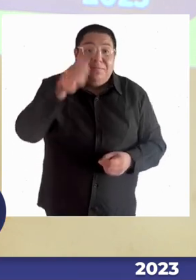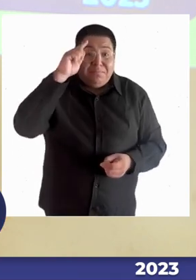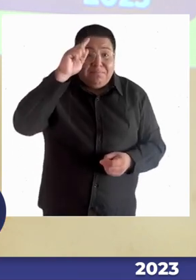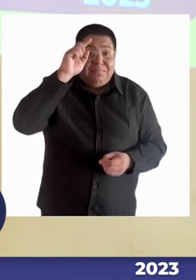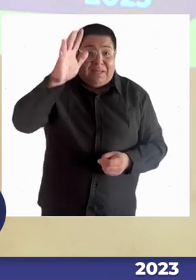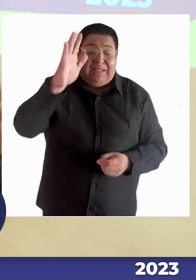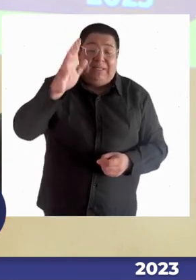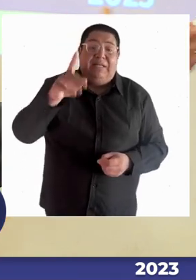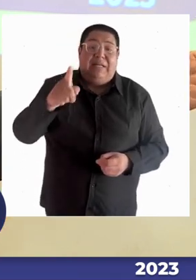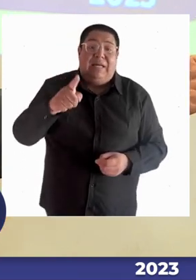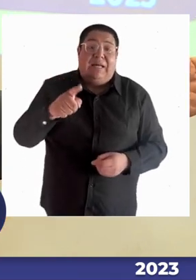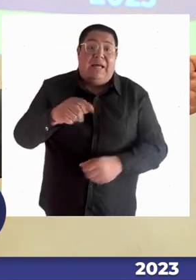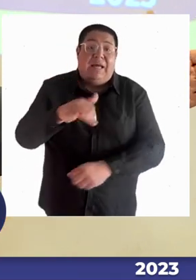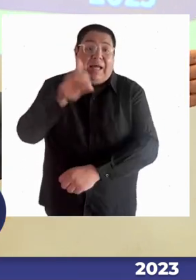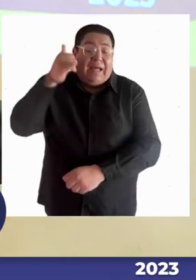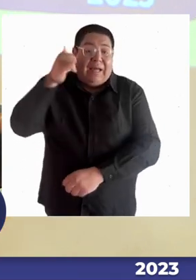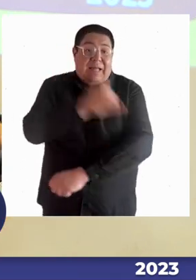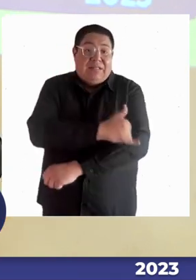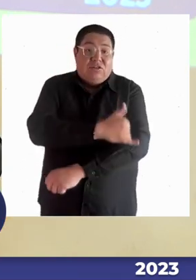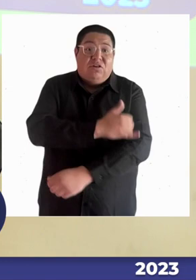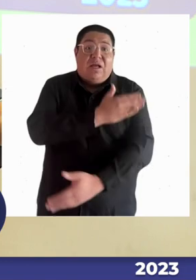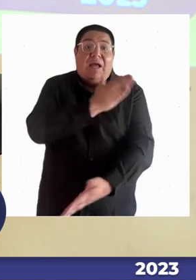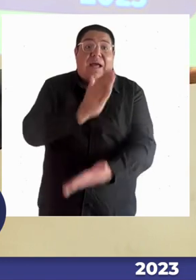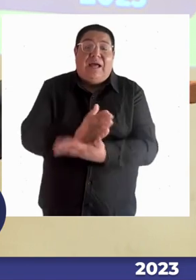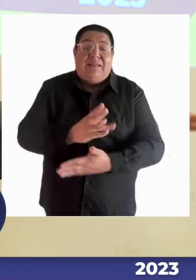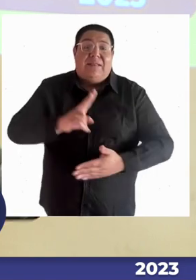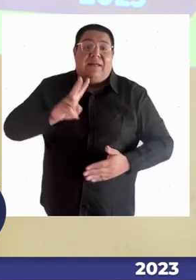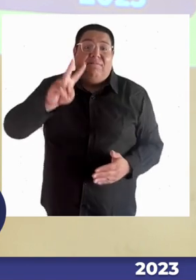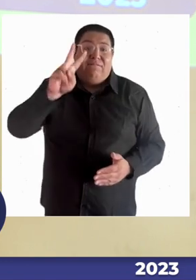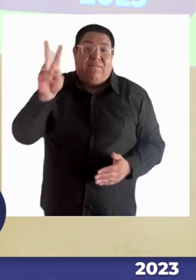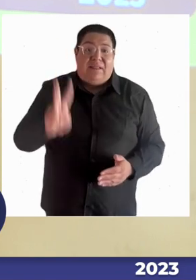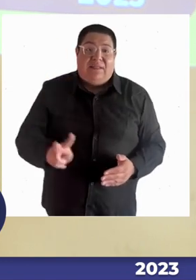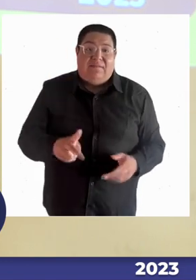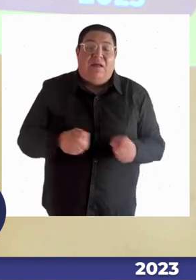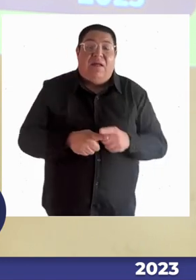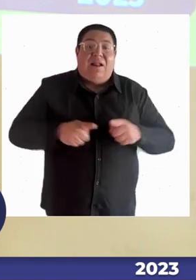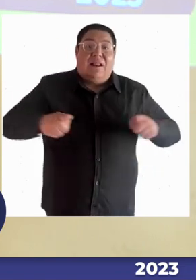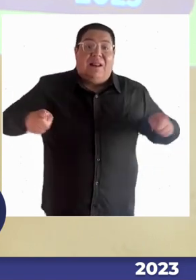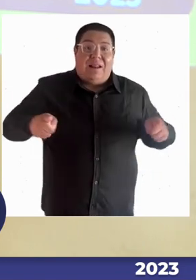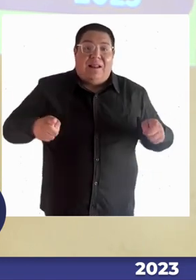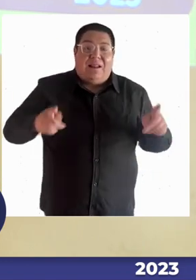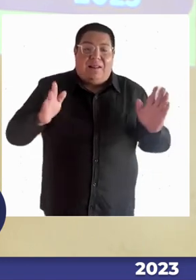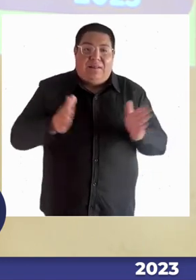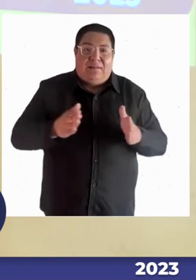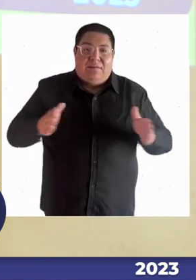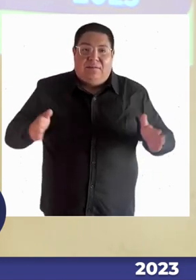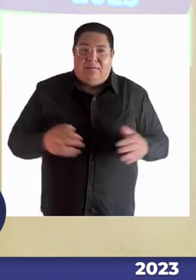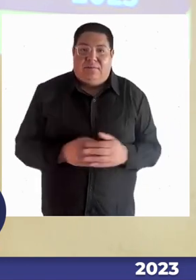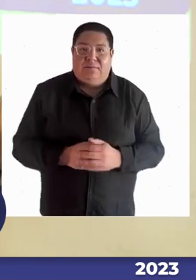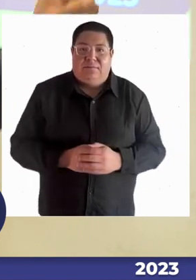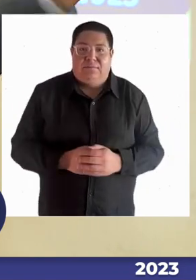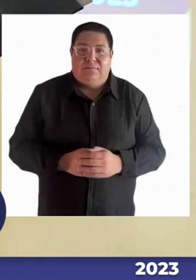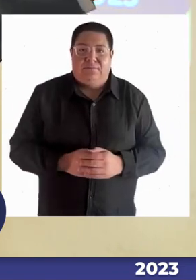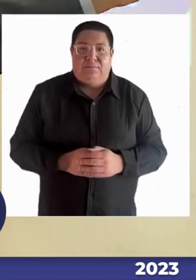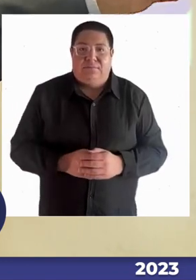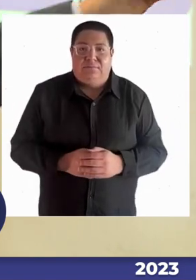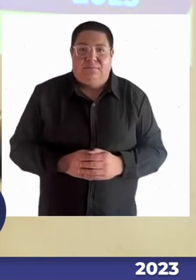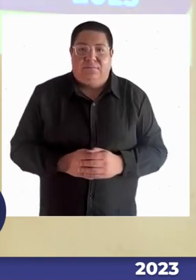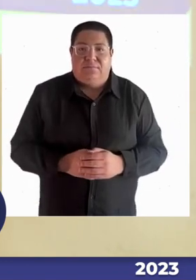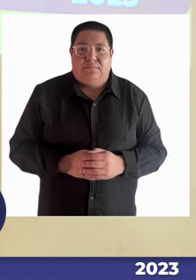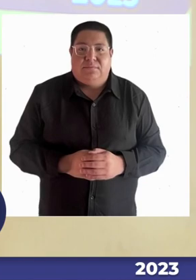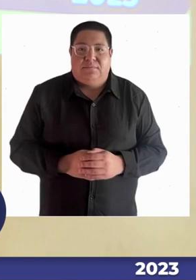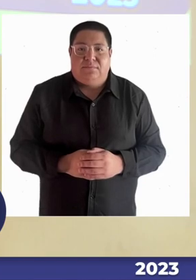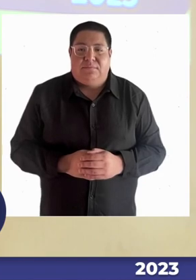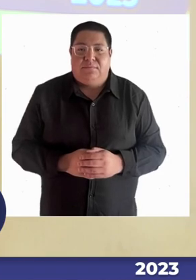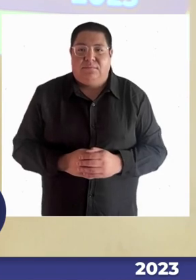abarcaría desde Santiago hasta Valdivia. Esa es mi extensión territorial de la región. ¿Qué hace el SLEP, te fijas, que está instalado a